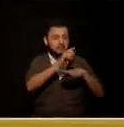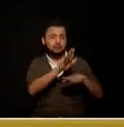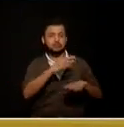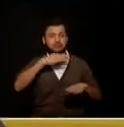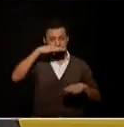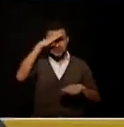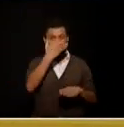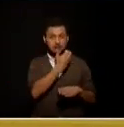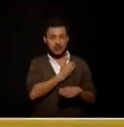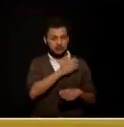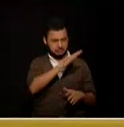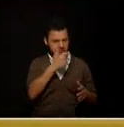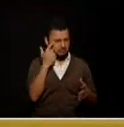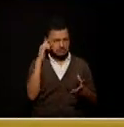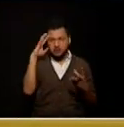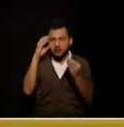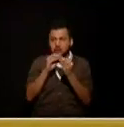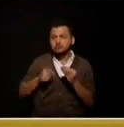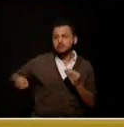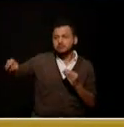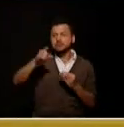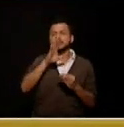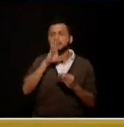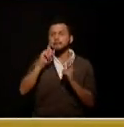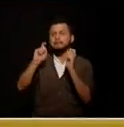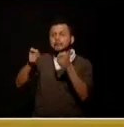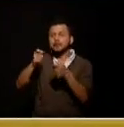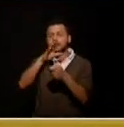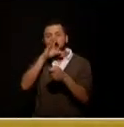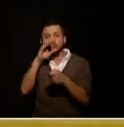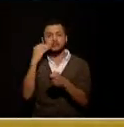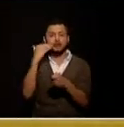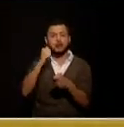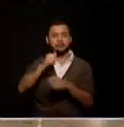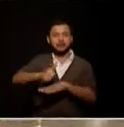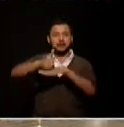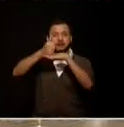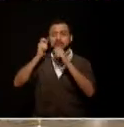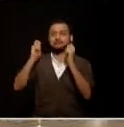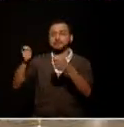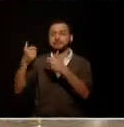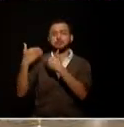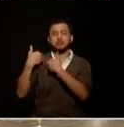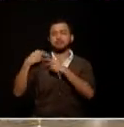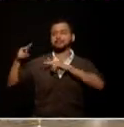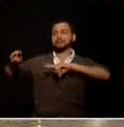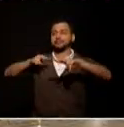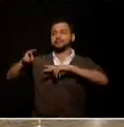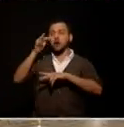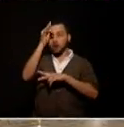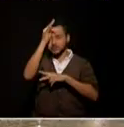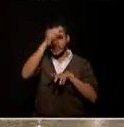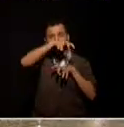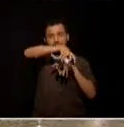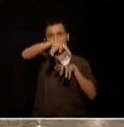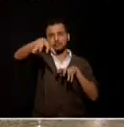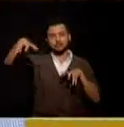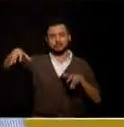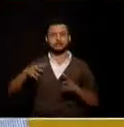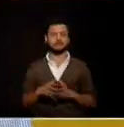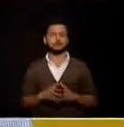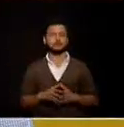realmente vayan a trabajar por una salud pública esa es la clave elegir bien muy bien turno para iván mauricio pérez